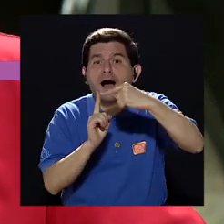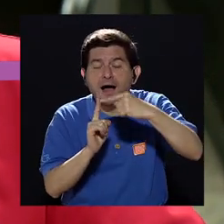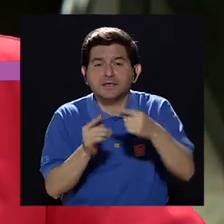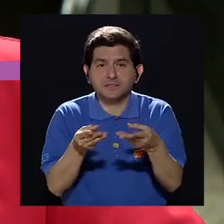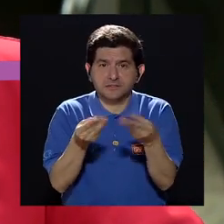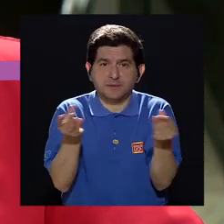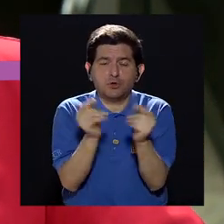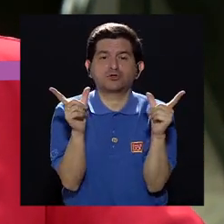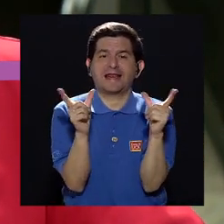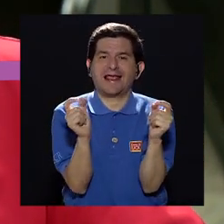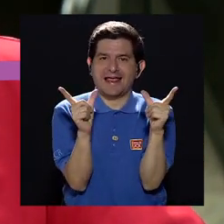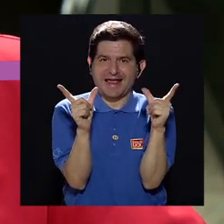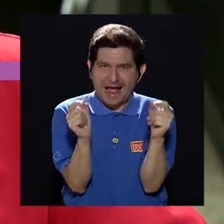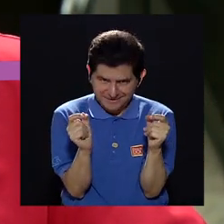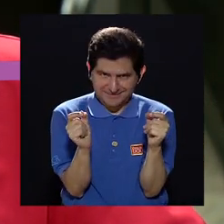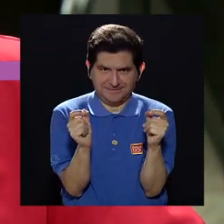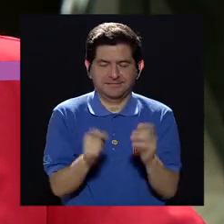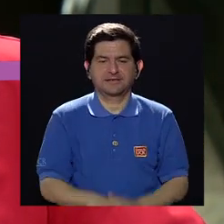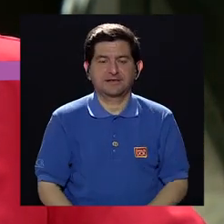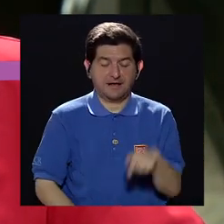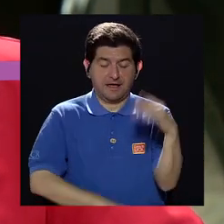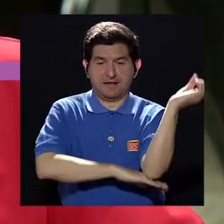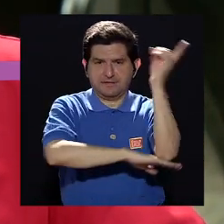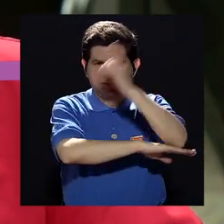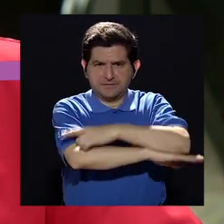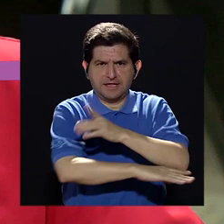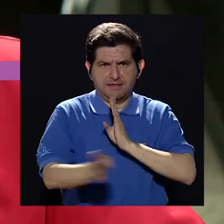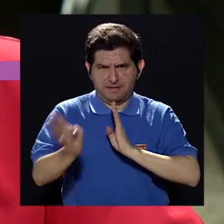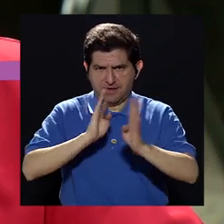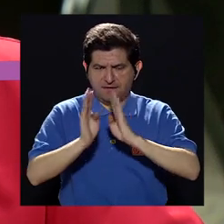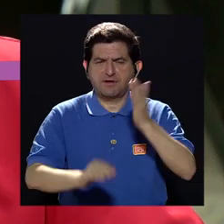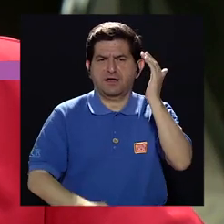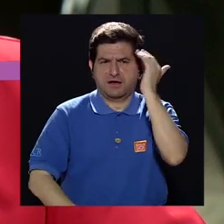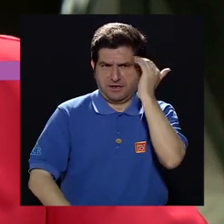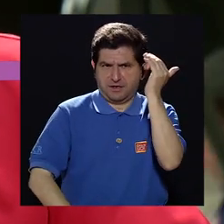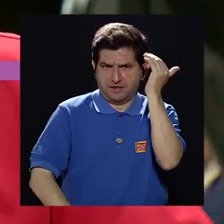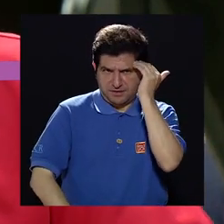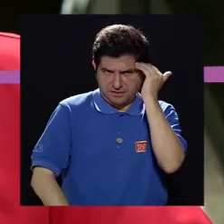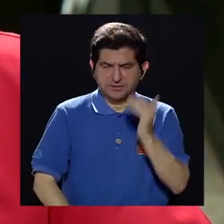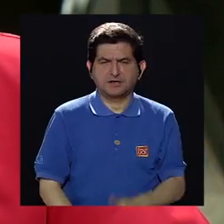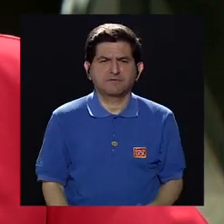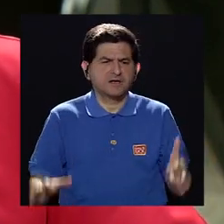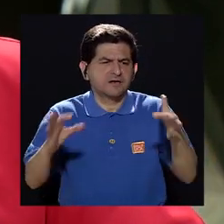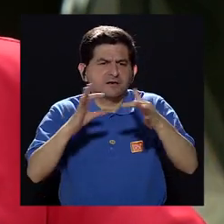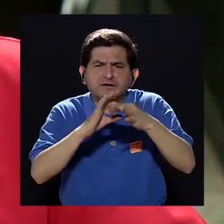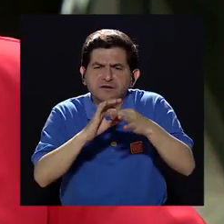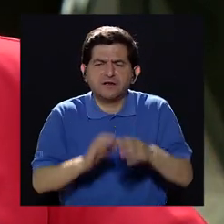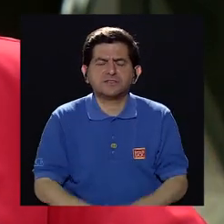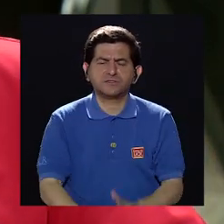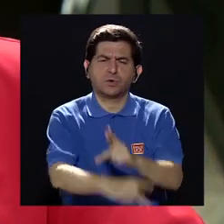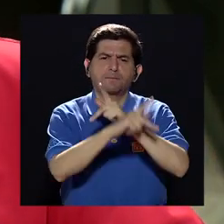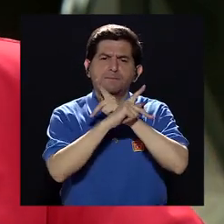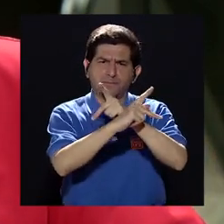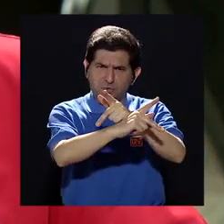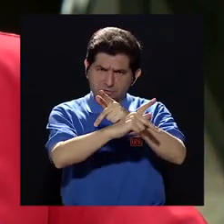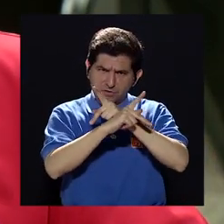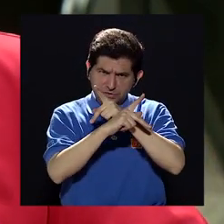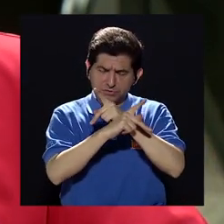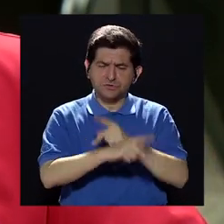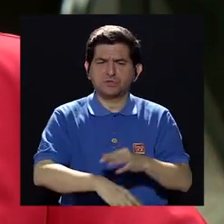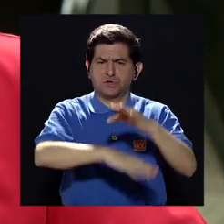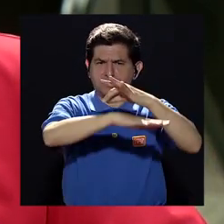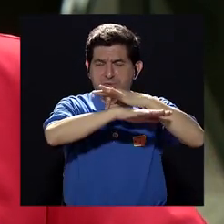a producirnos cáncer. Es por esto que el día de hoy vamos a hablar y a conocer un poco más sobre cómo proteger